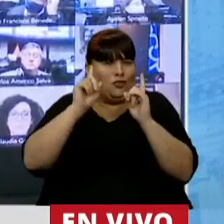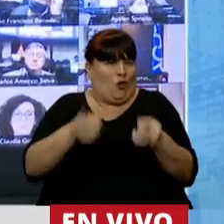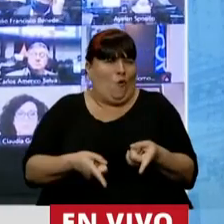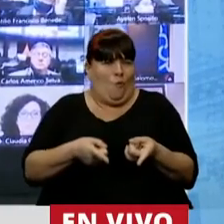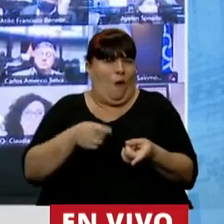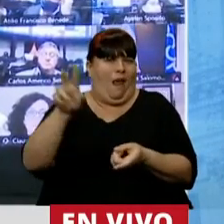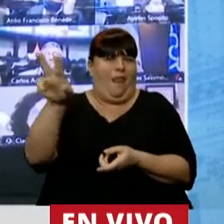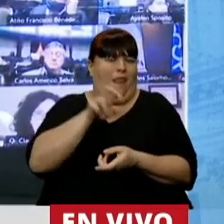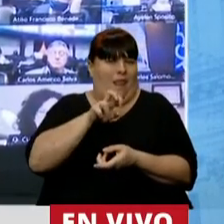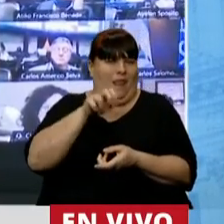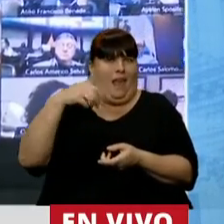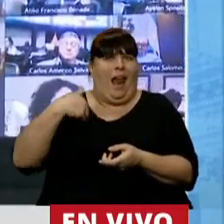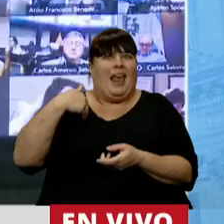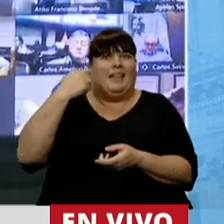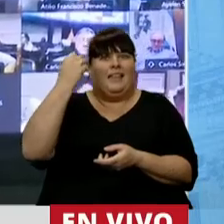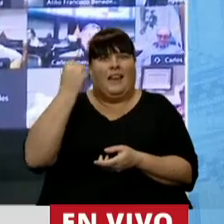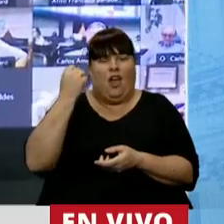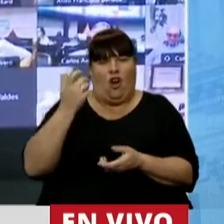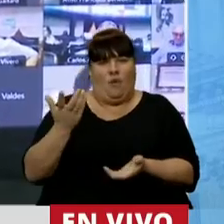economía de nuestro país.